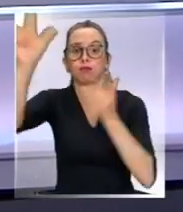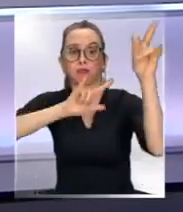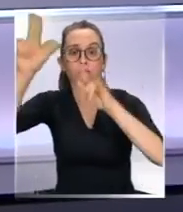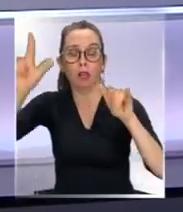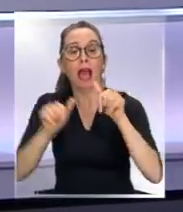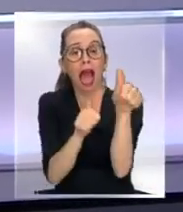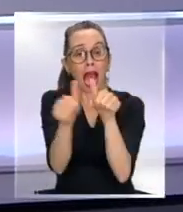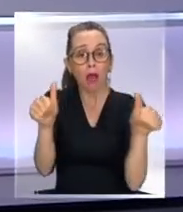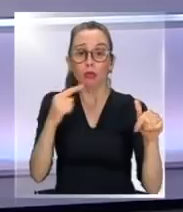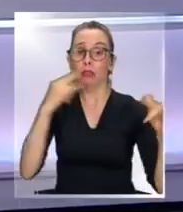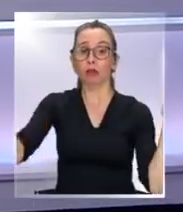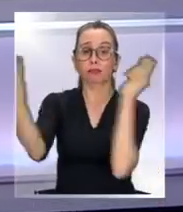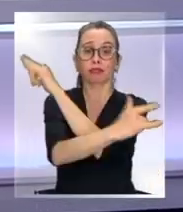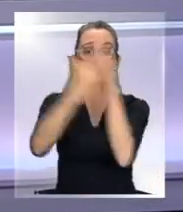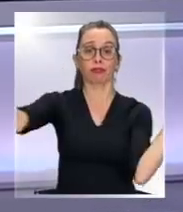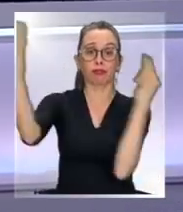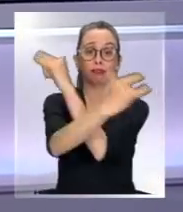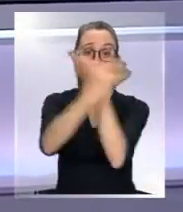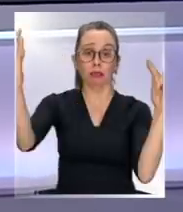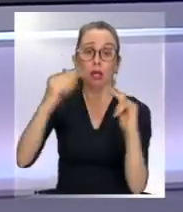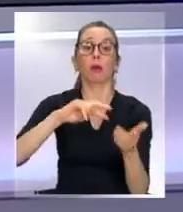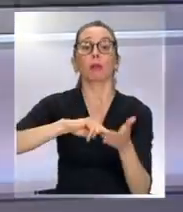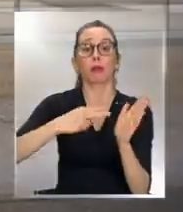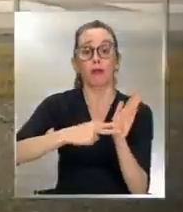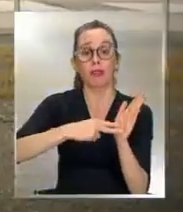aumento del tráfico es un problema mundial.